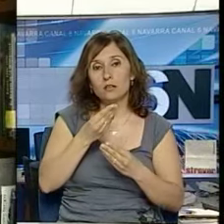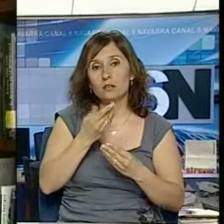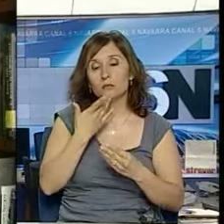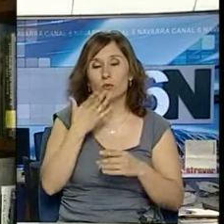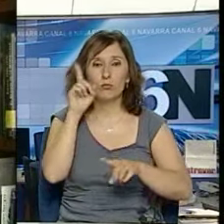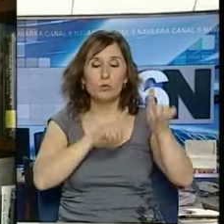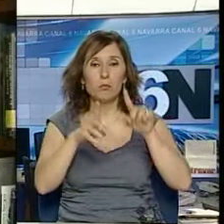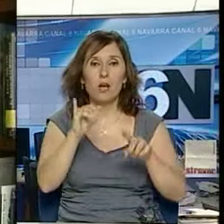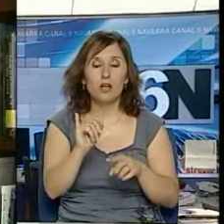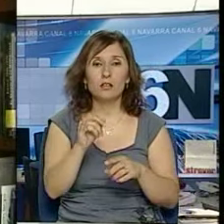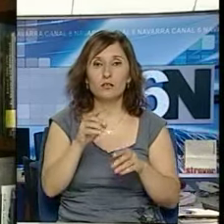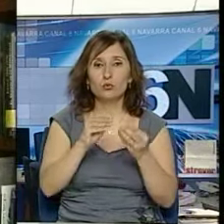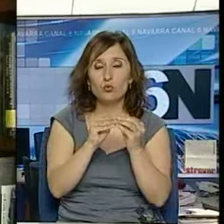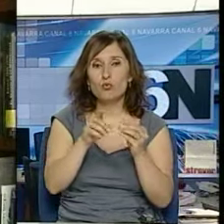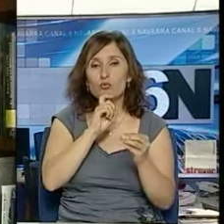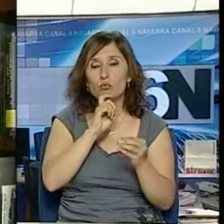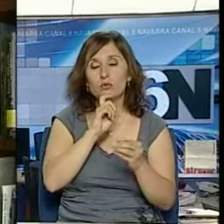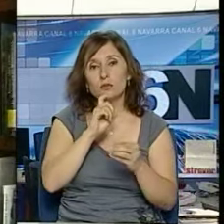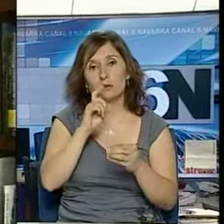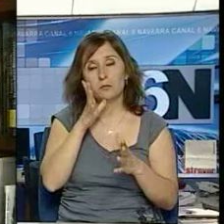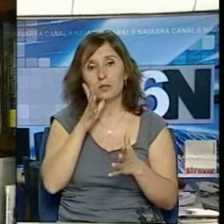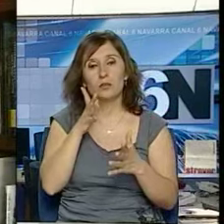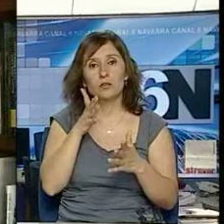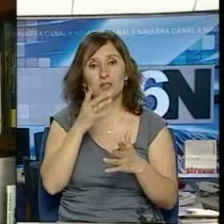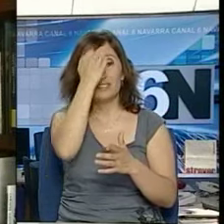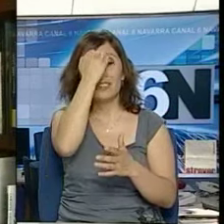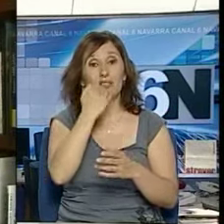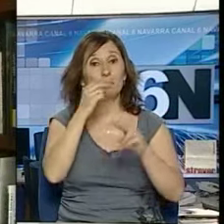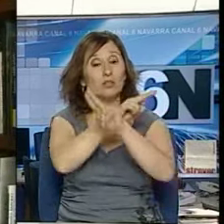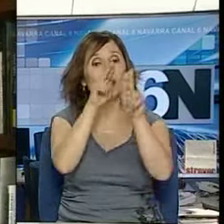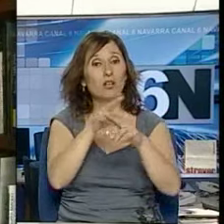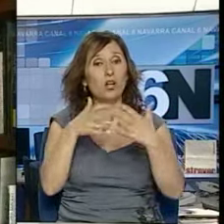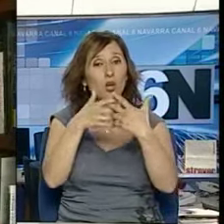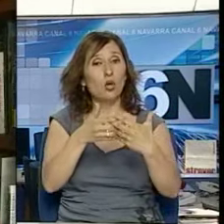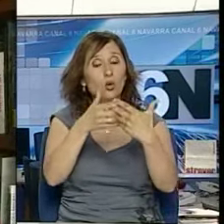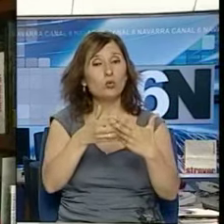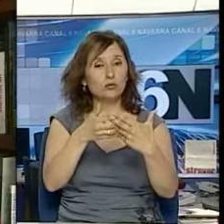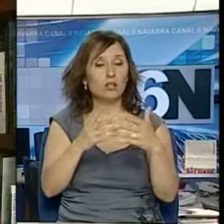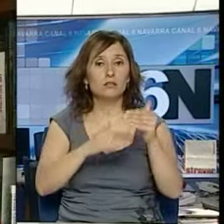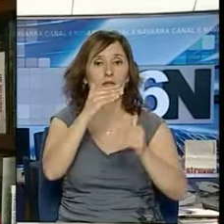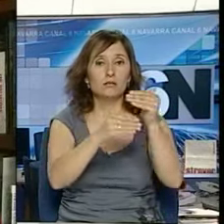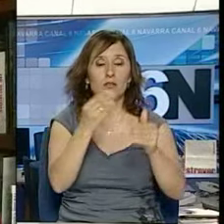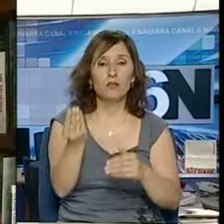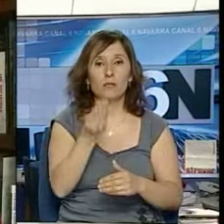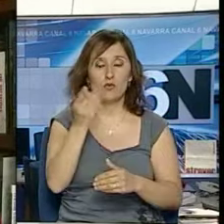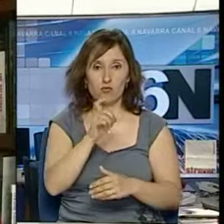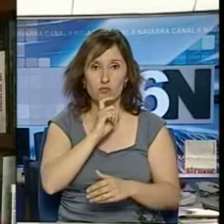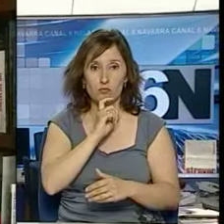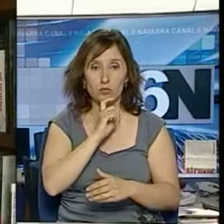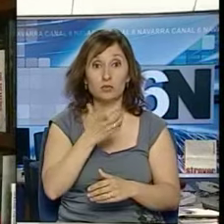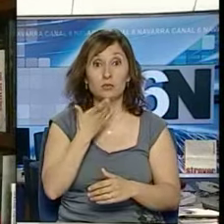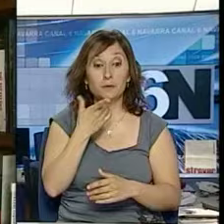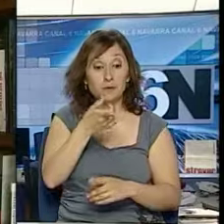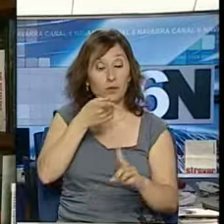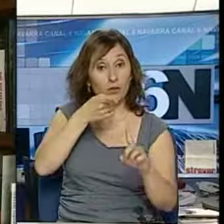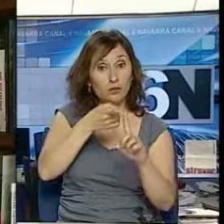resolver el problema, pero sí a avanzar en esa lucha contra el terrorismo internacional o tal y como se ha llevado la operación, esto puede